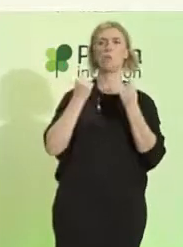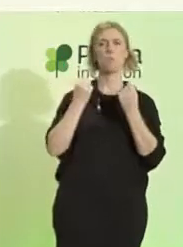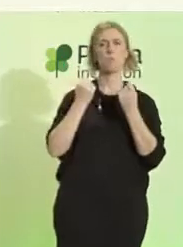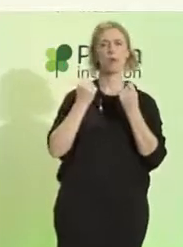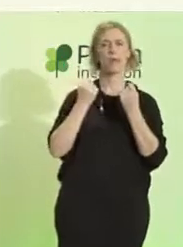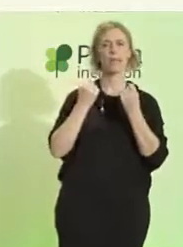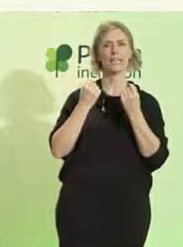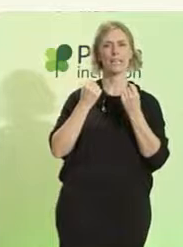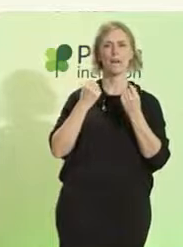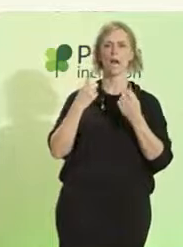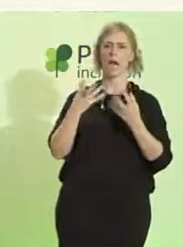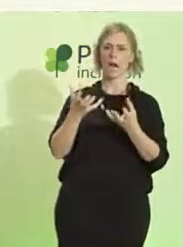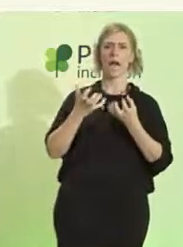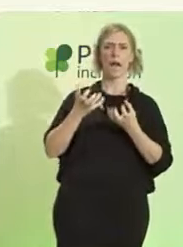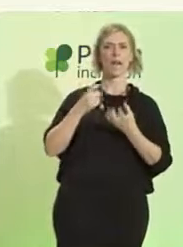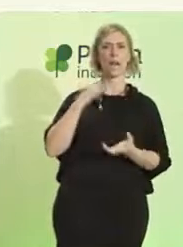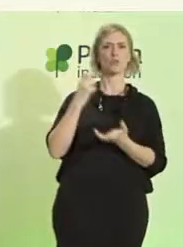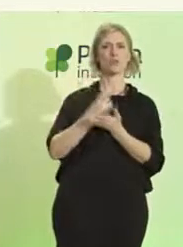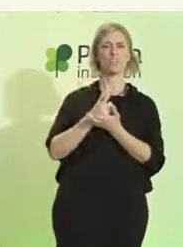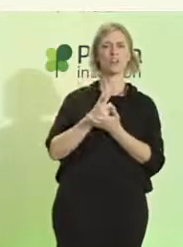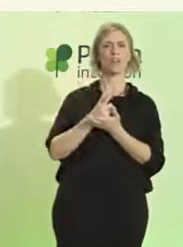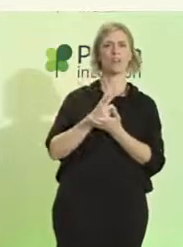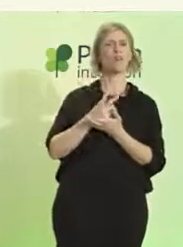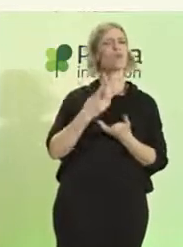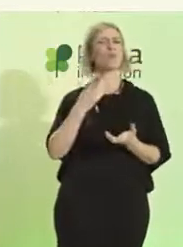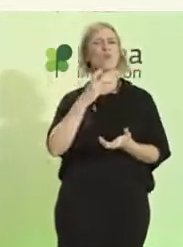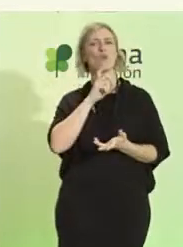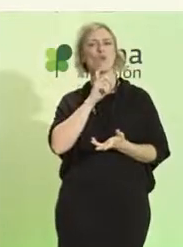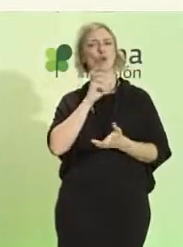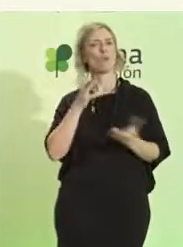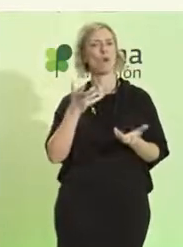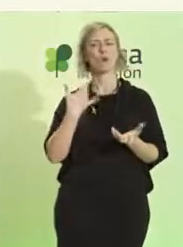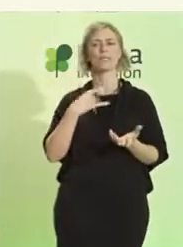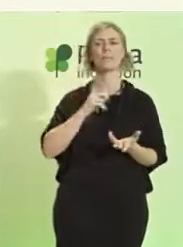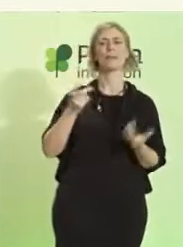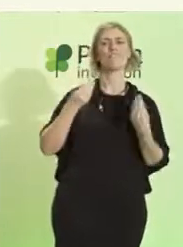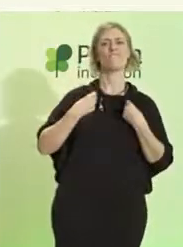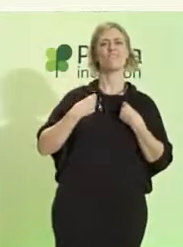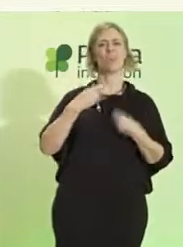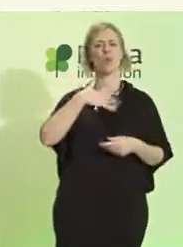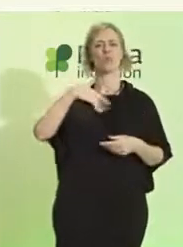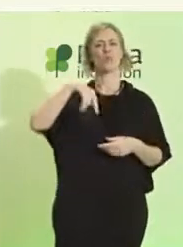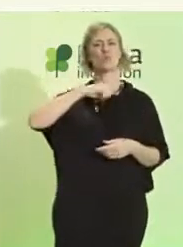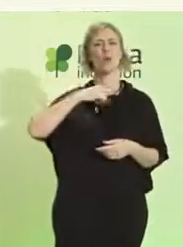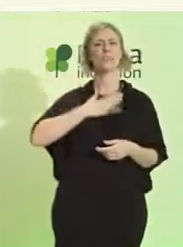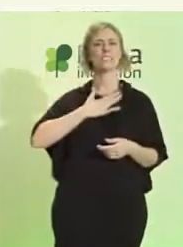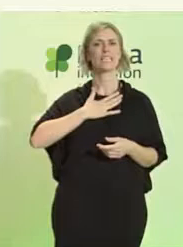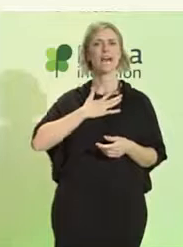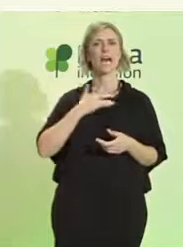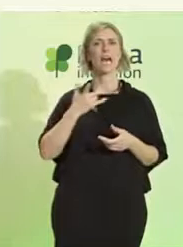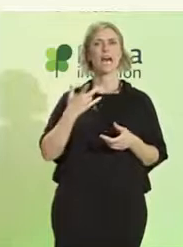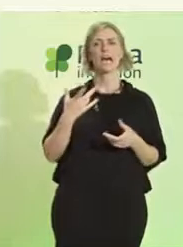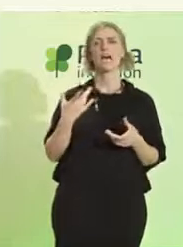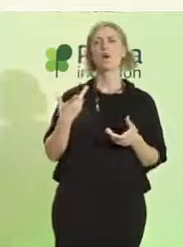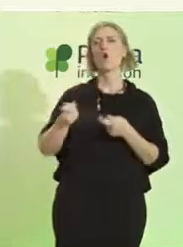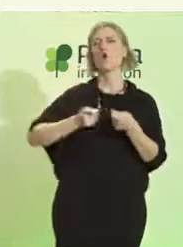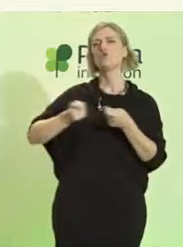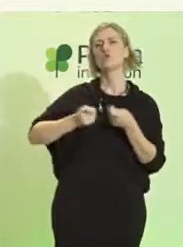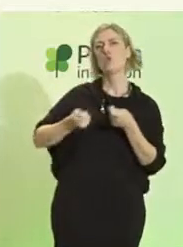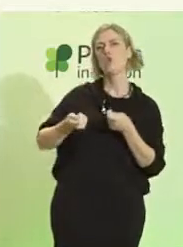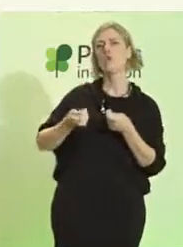sobre nuestras propias vidas. La igualdad de participación o lo que llaman participación horizontal